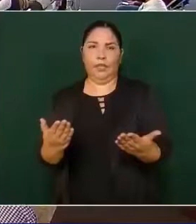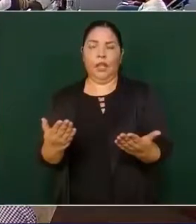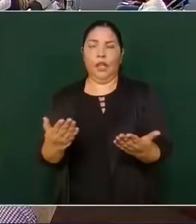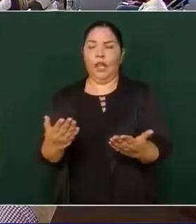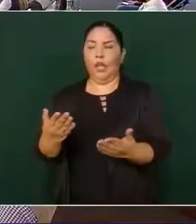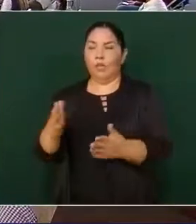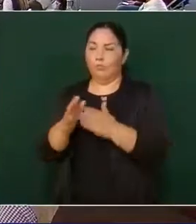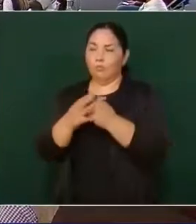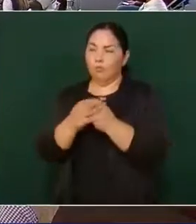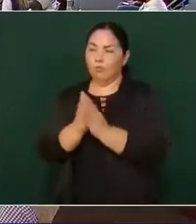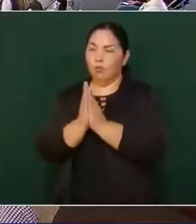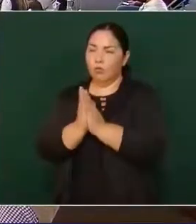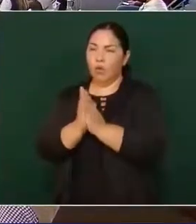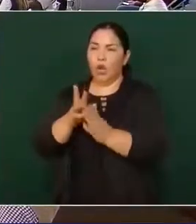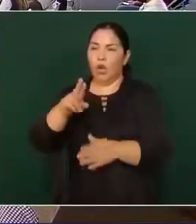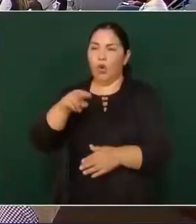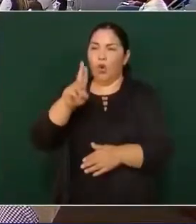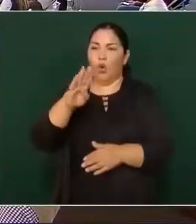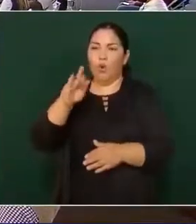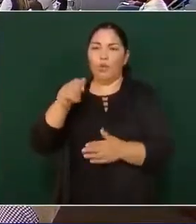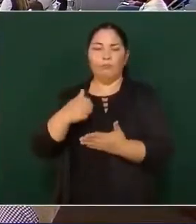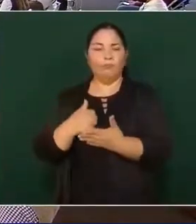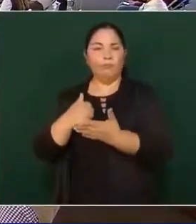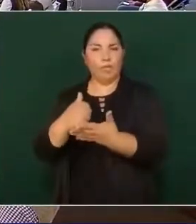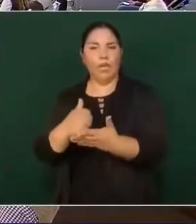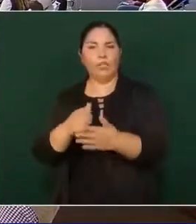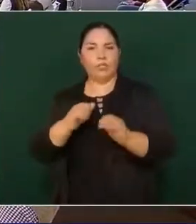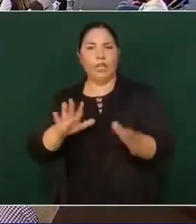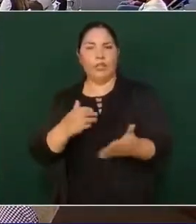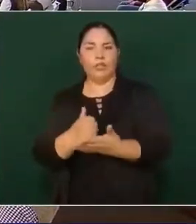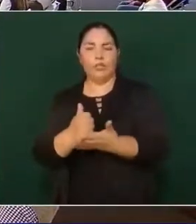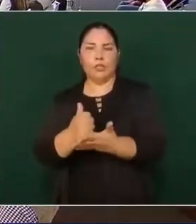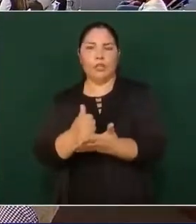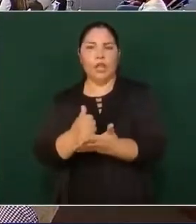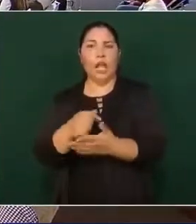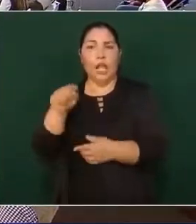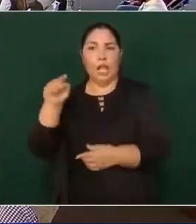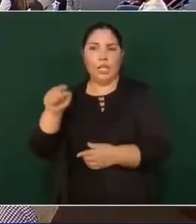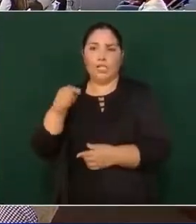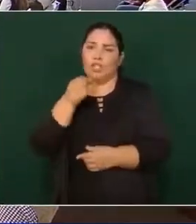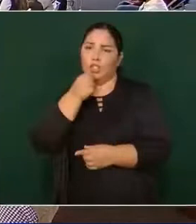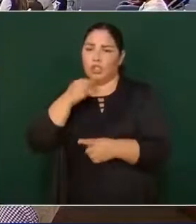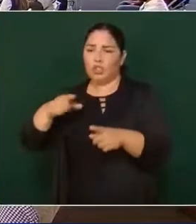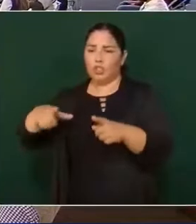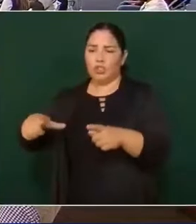Rubén y ya los están ayudando. Y ahí están los niños.